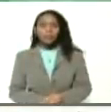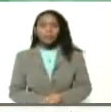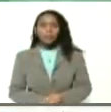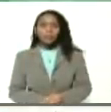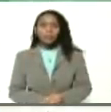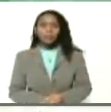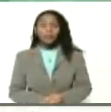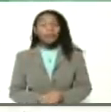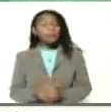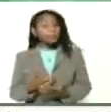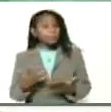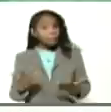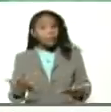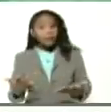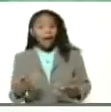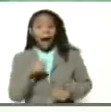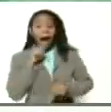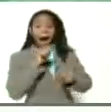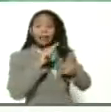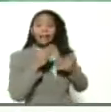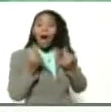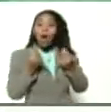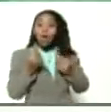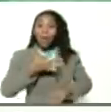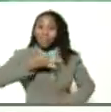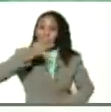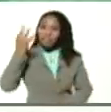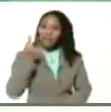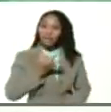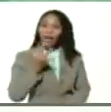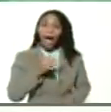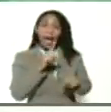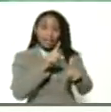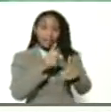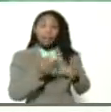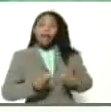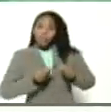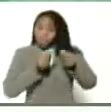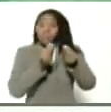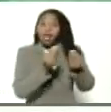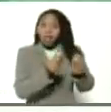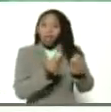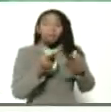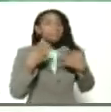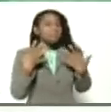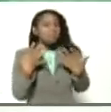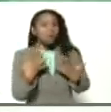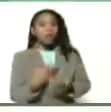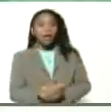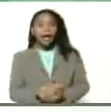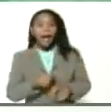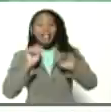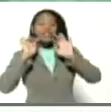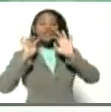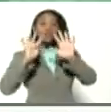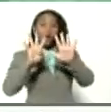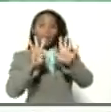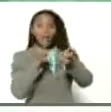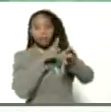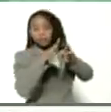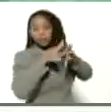Y esa economía real está garantizada por estas nueve